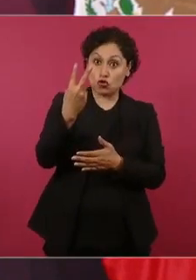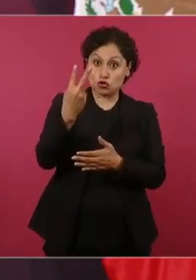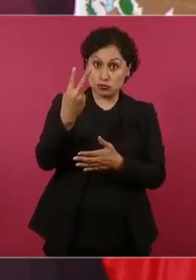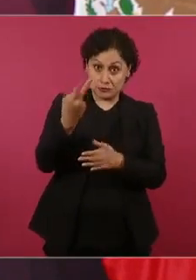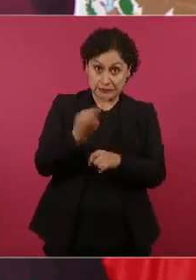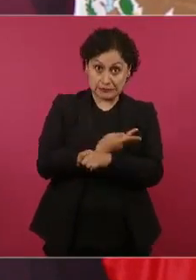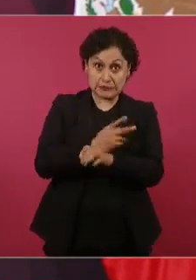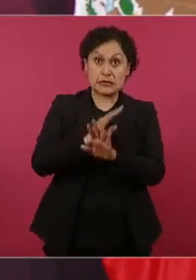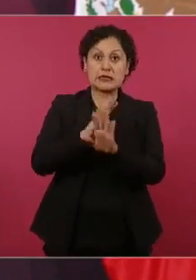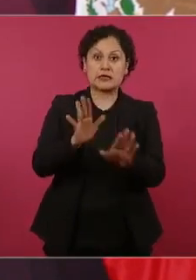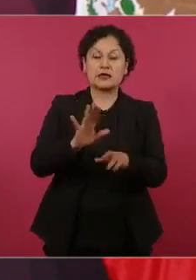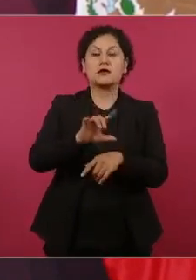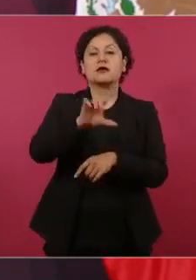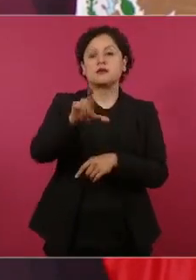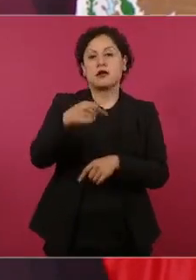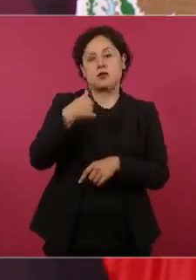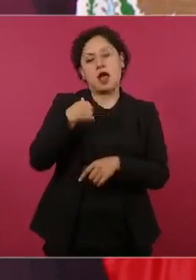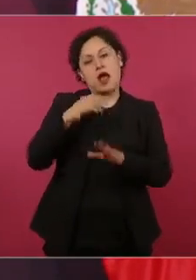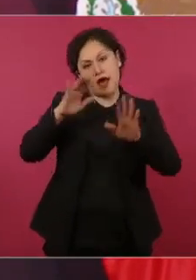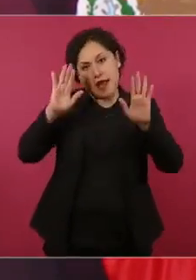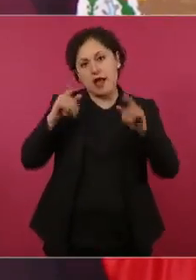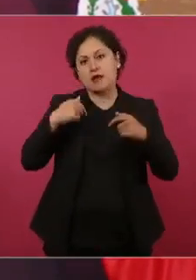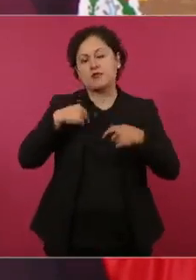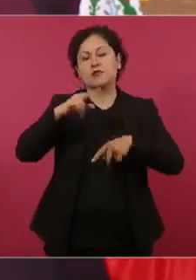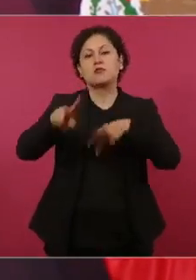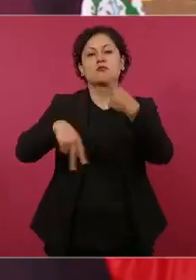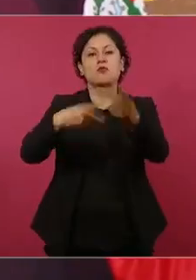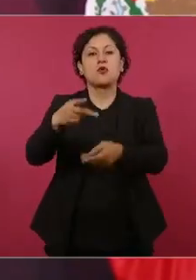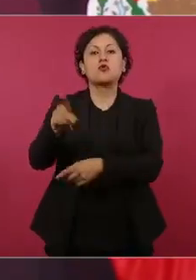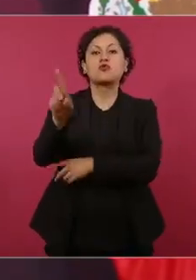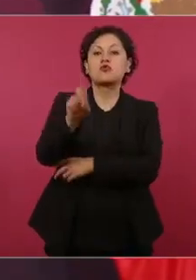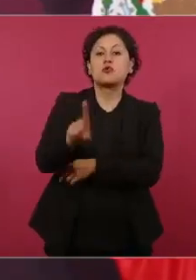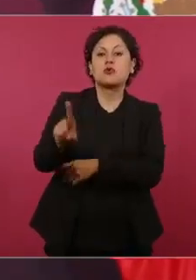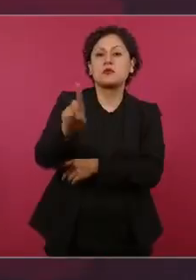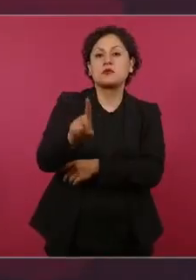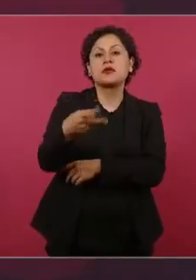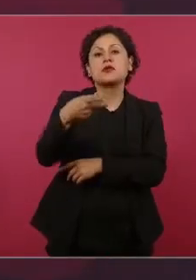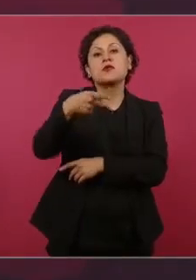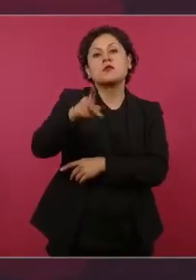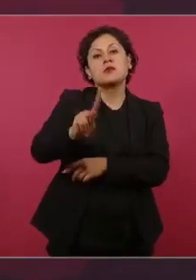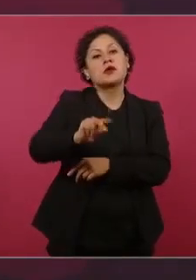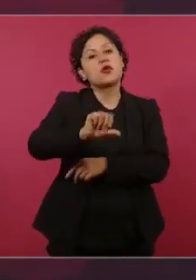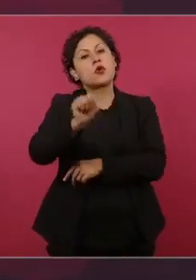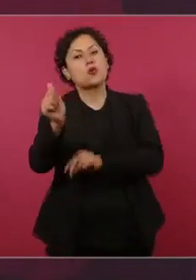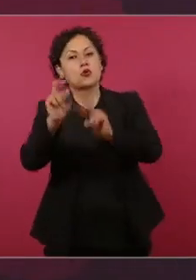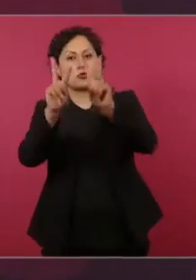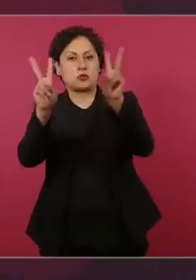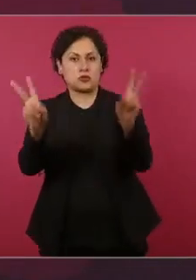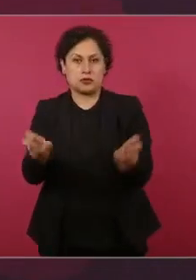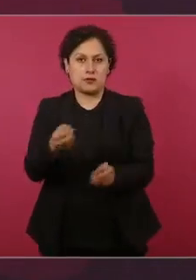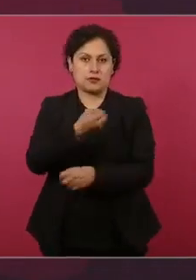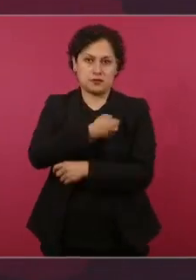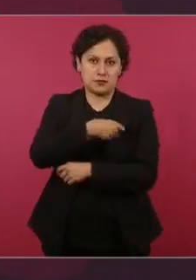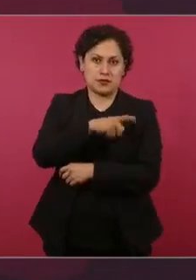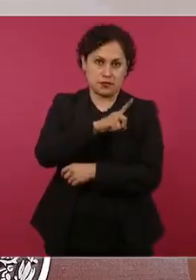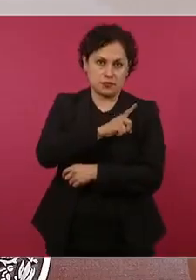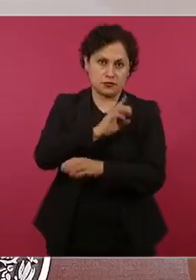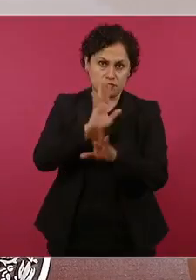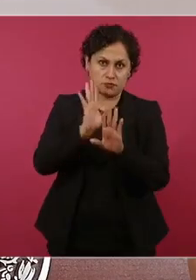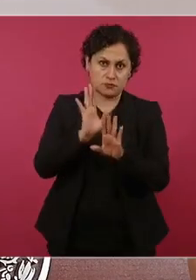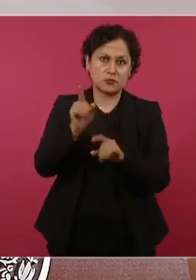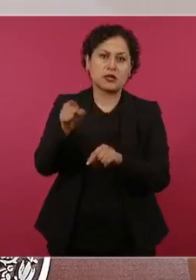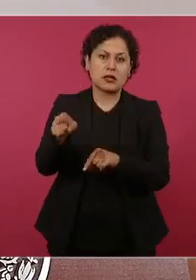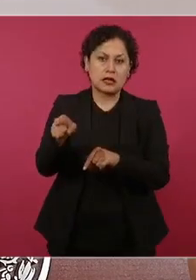Bueno, voy a ir el domingo, pero para evaluarlo de salud, y ahí me voy a